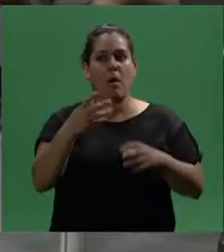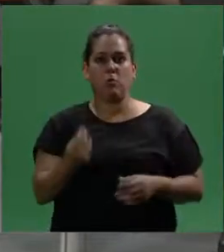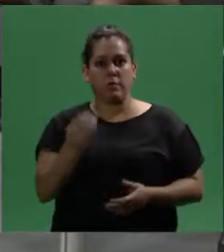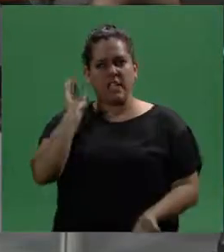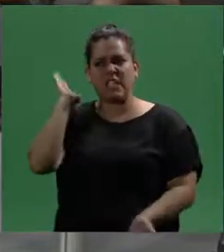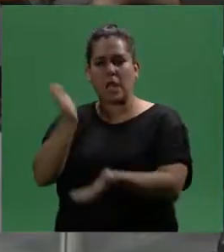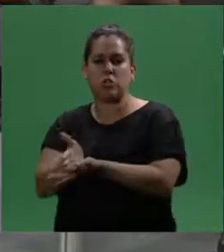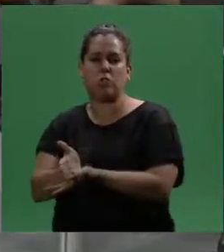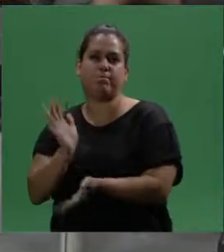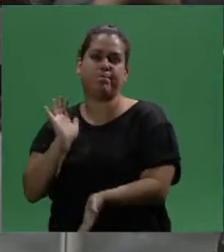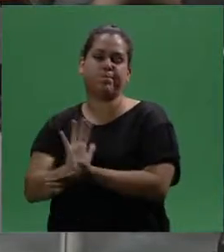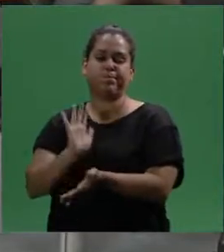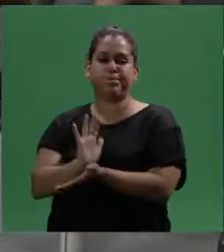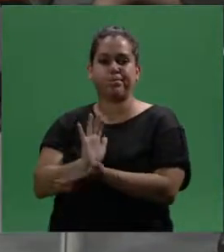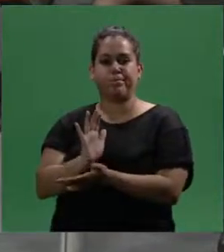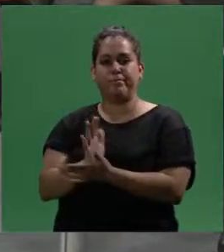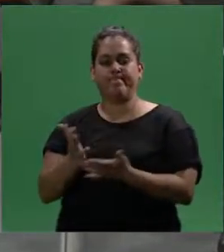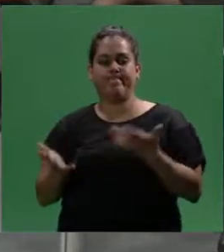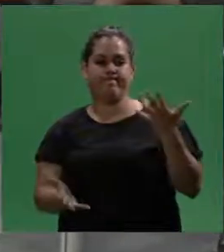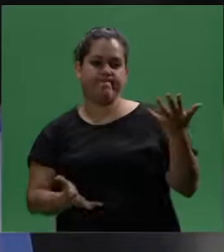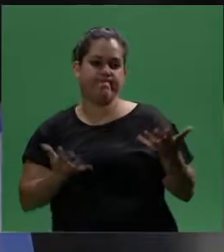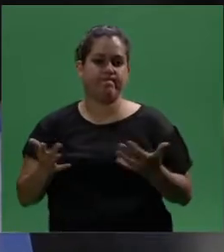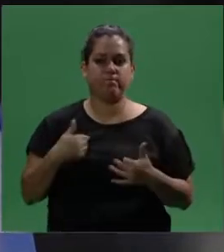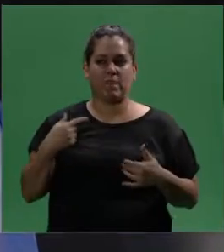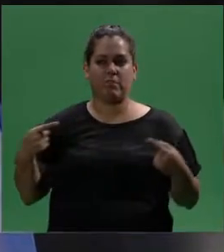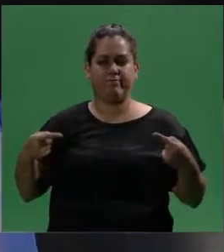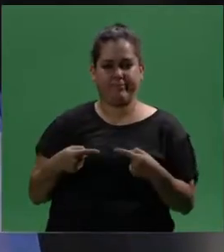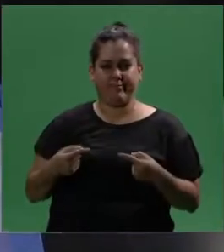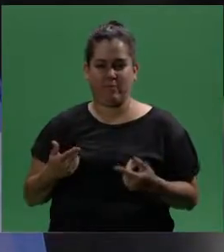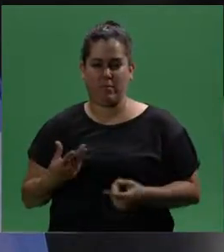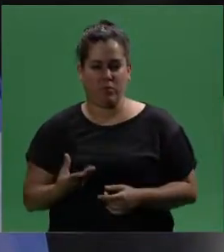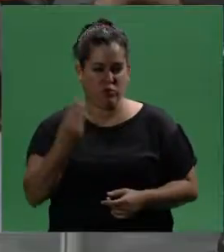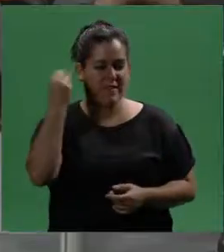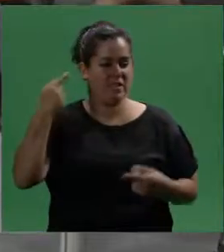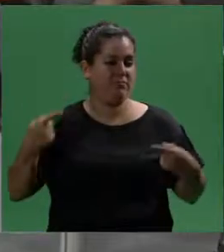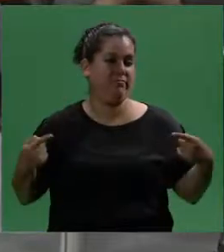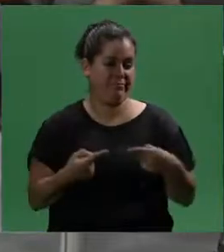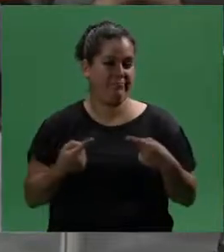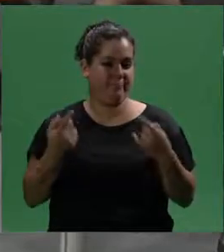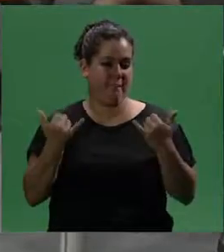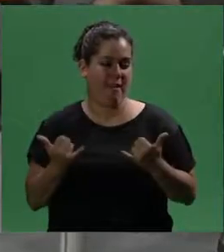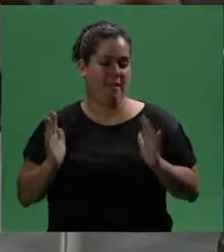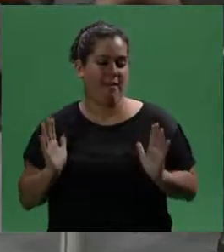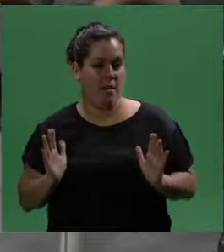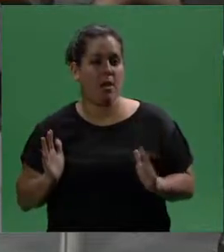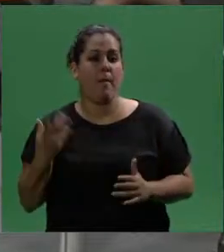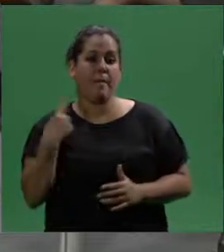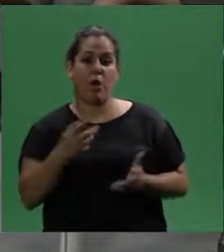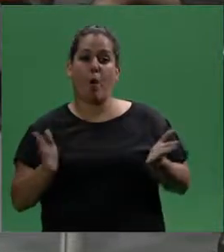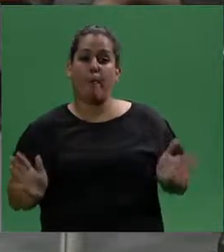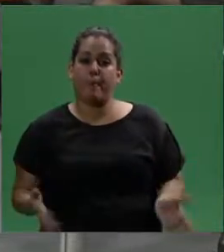a veces las sanciones hasta quedan un poco... Juegan a veces en contra. Si juegan en contra, creo que juegan en contra.